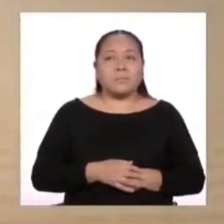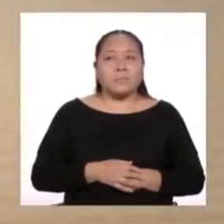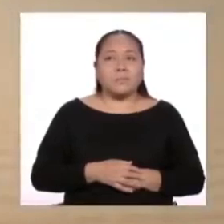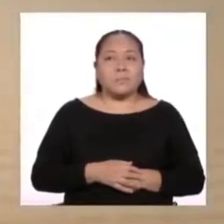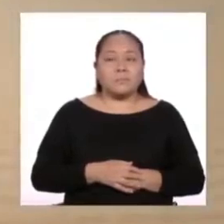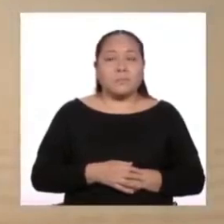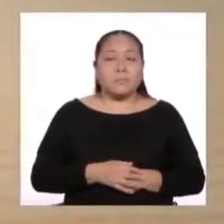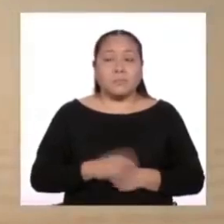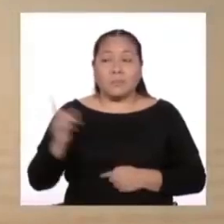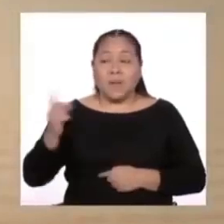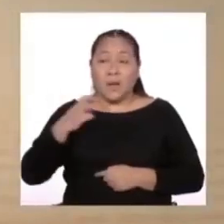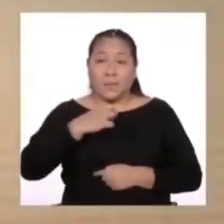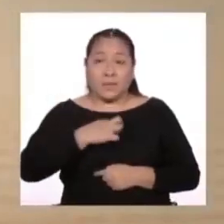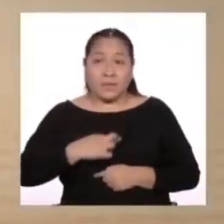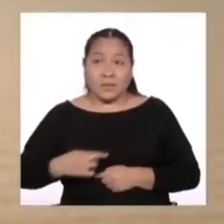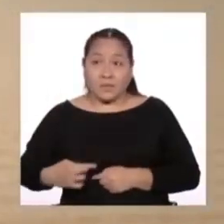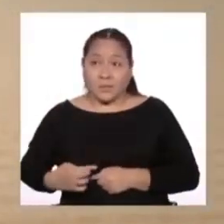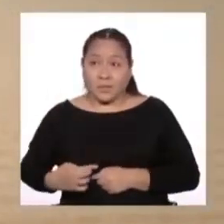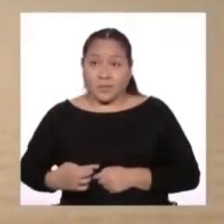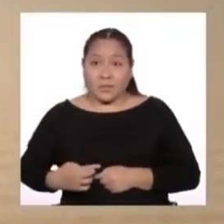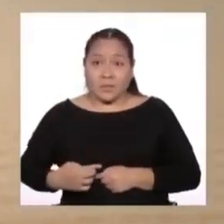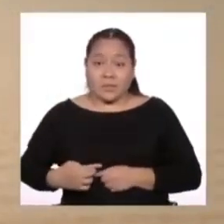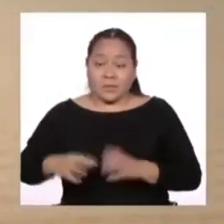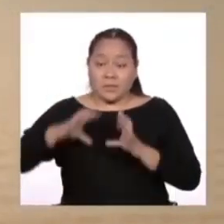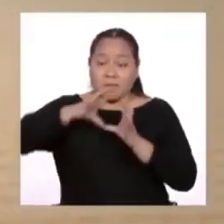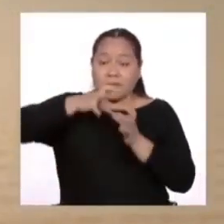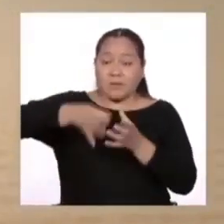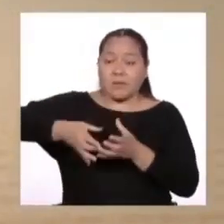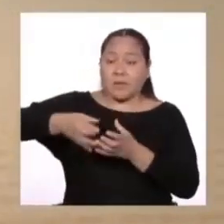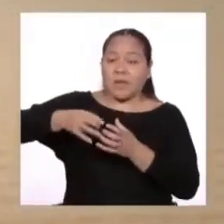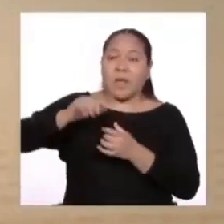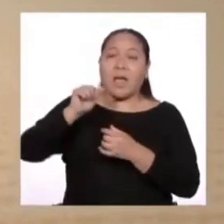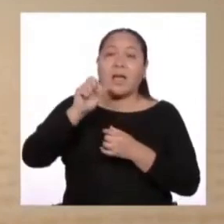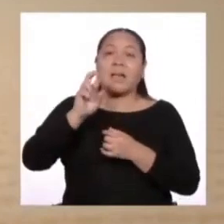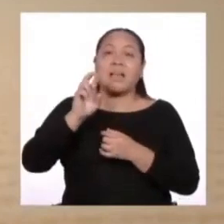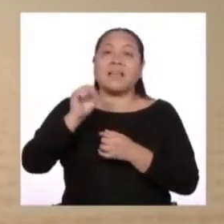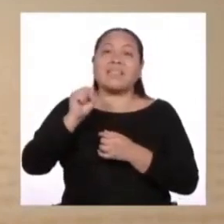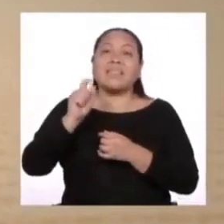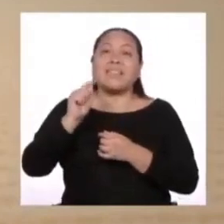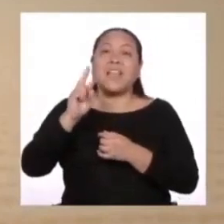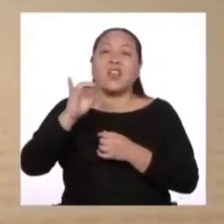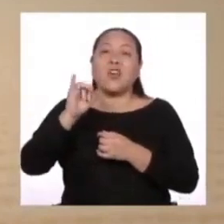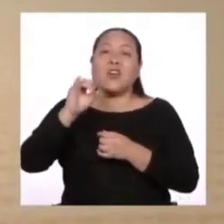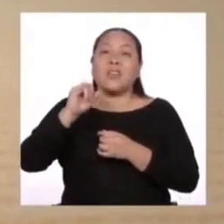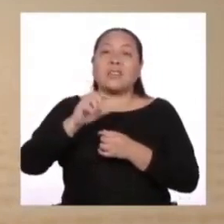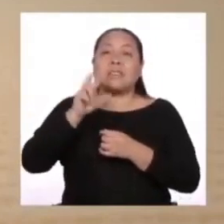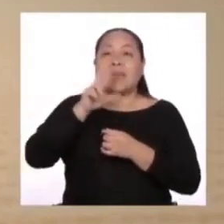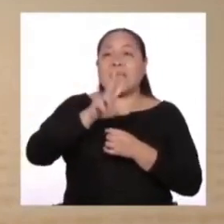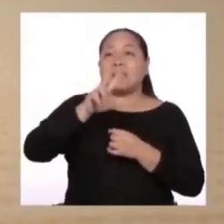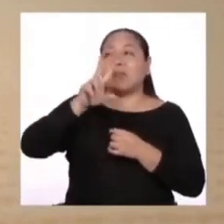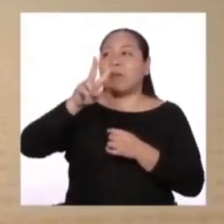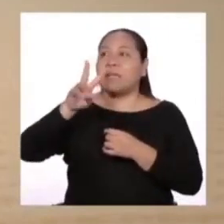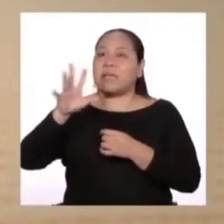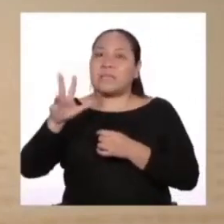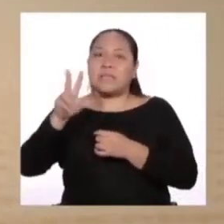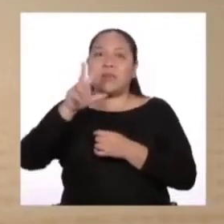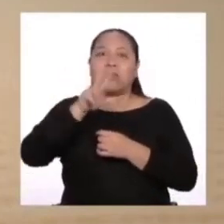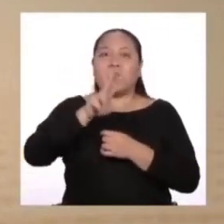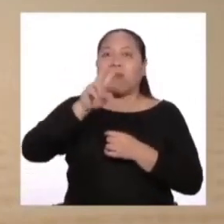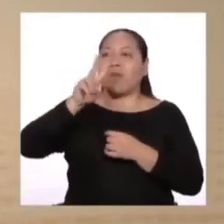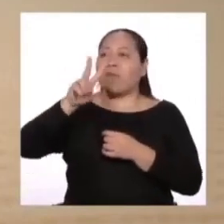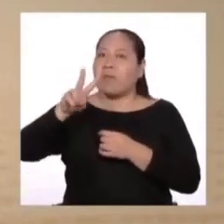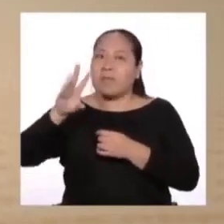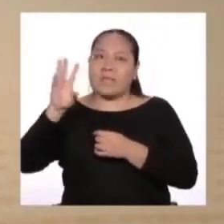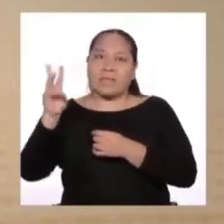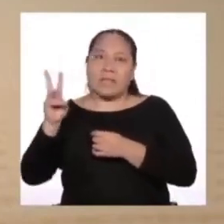El principito se encontraba en la región de los asteroides 325, 326, 327, 328, 329 y 330.